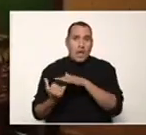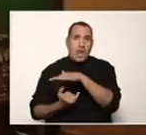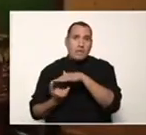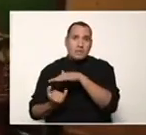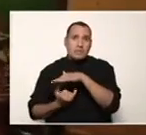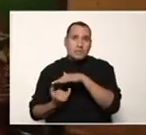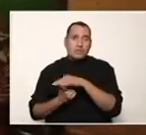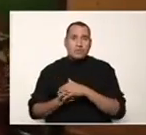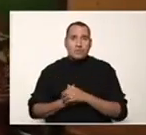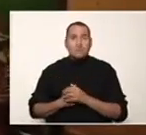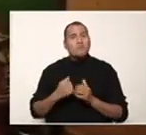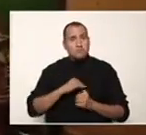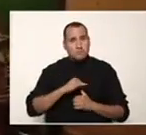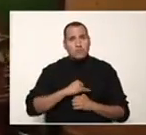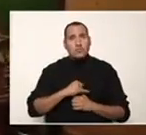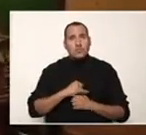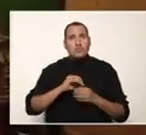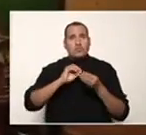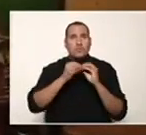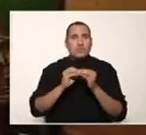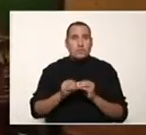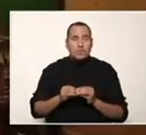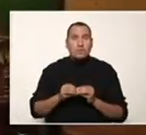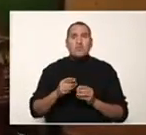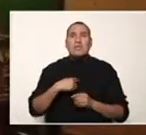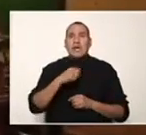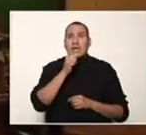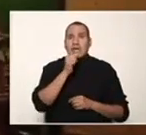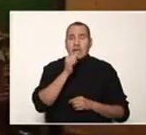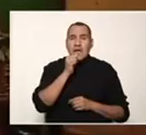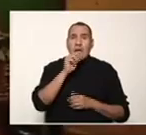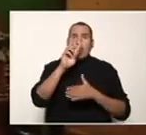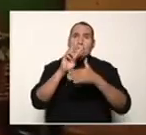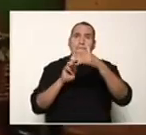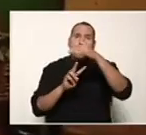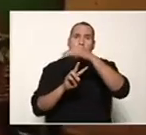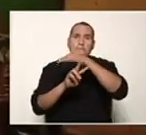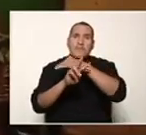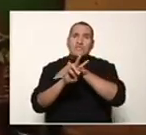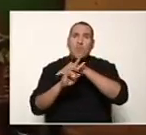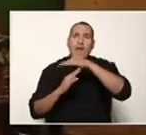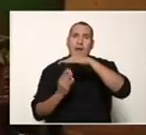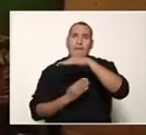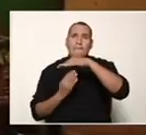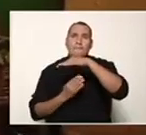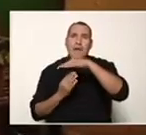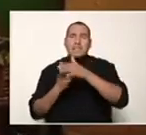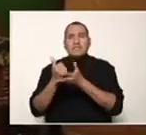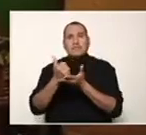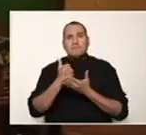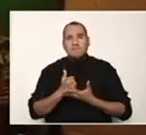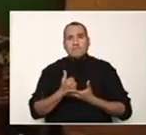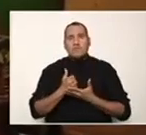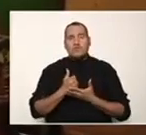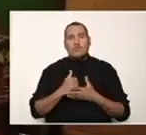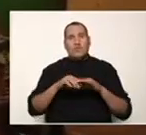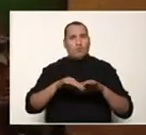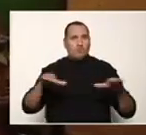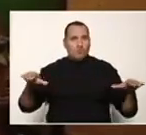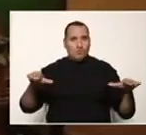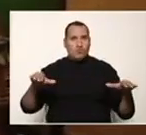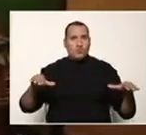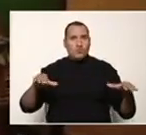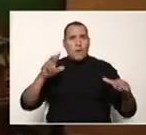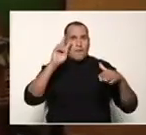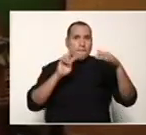fue realizado con el programa Microsoft Visual Basic esto conlleva una gran paridad de plataformas que se puede